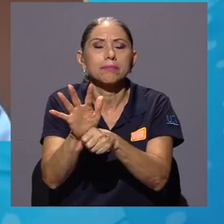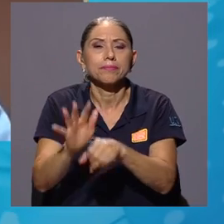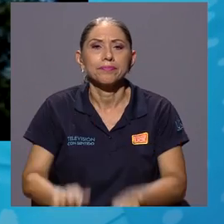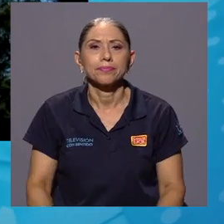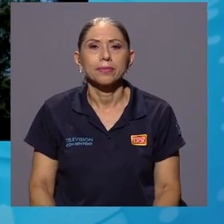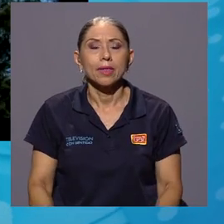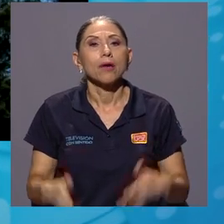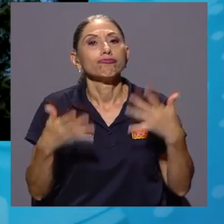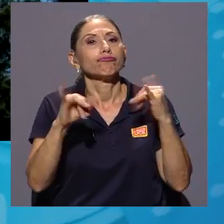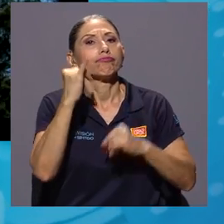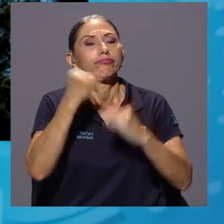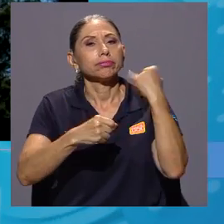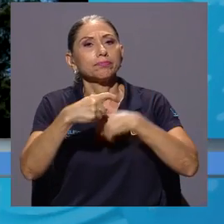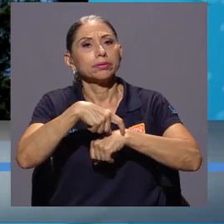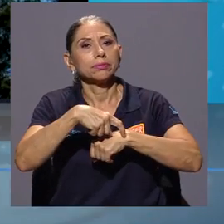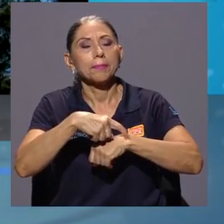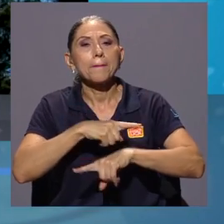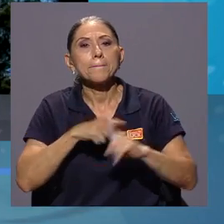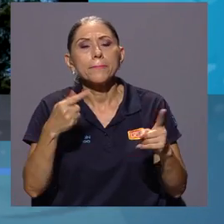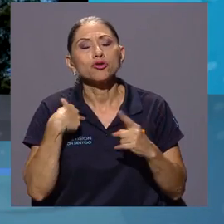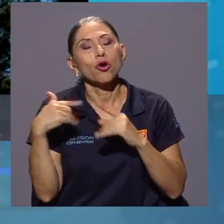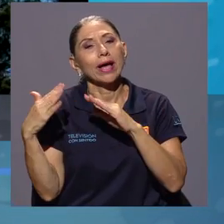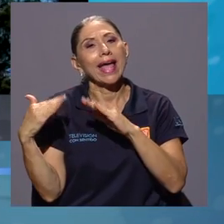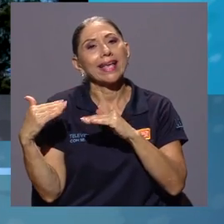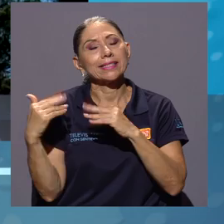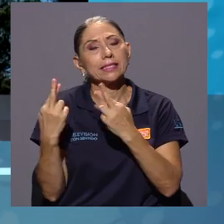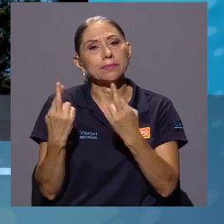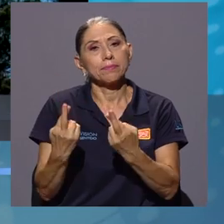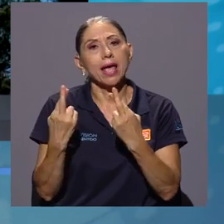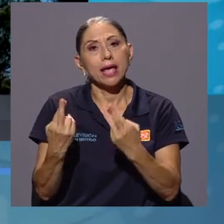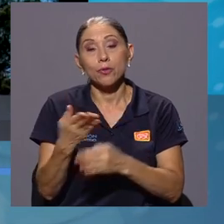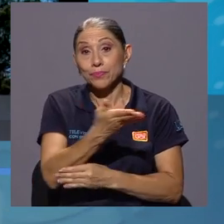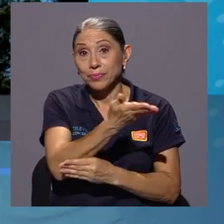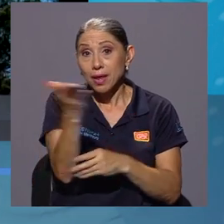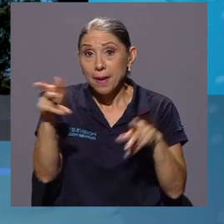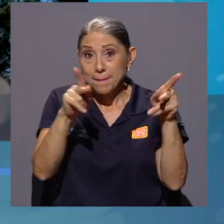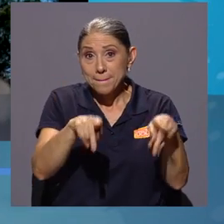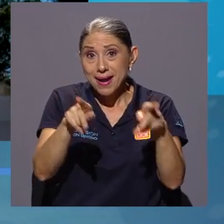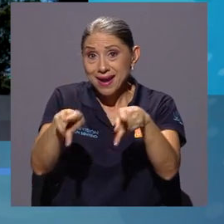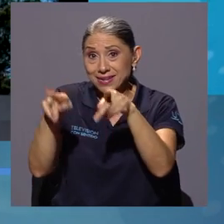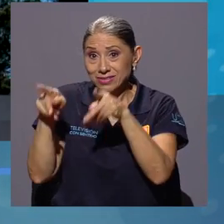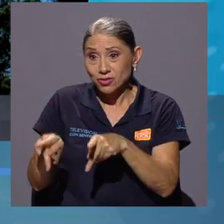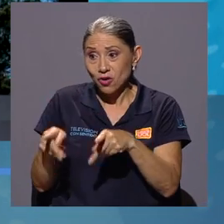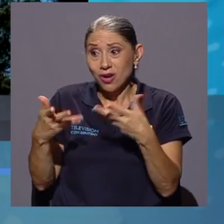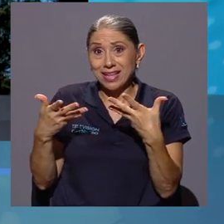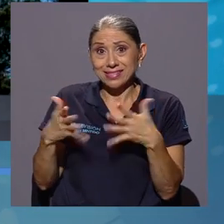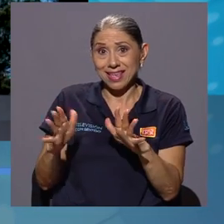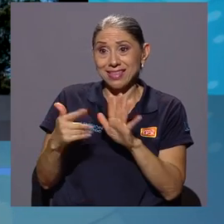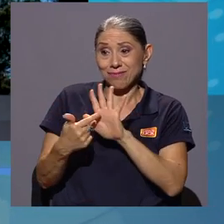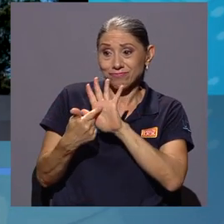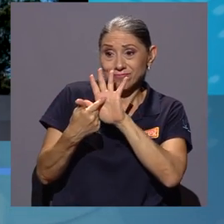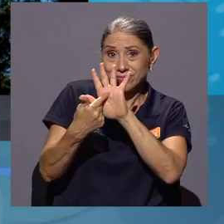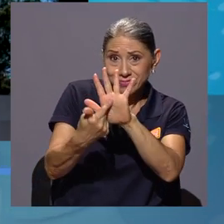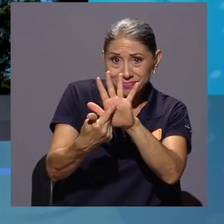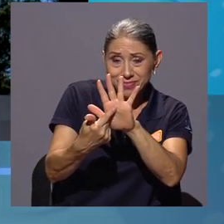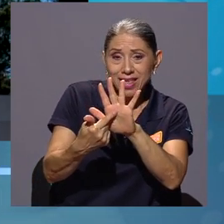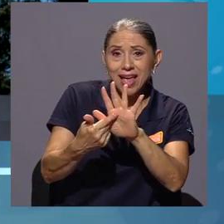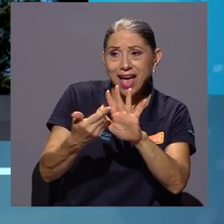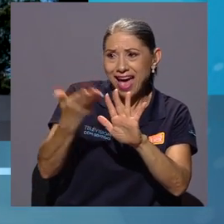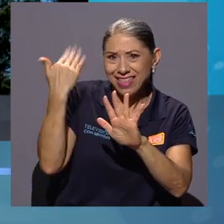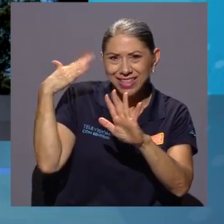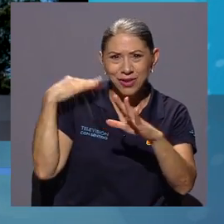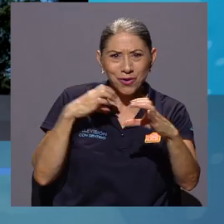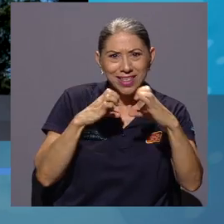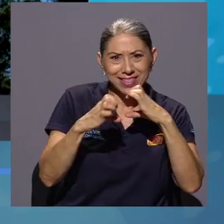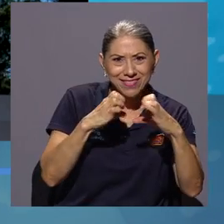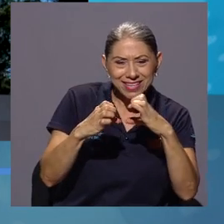Muy bien, don Luis Fernando, se nos acabó el tiempo, pero yo espero que el público, entre la información que hemos presentado en la nota anterior a esta entrevista y